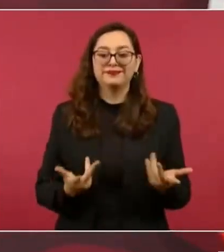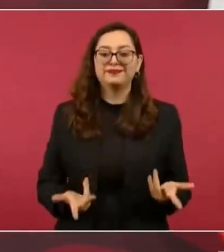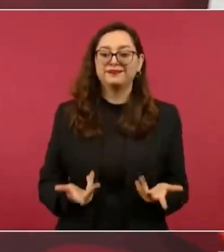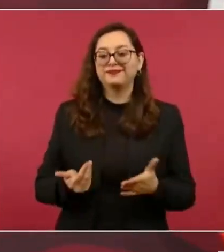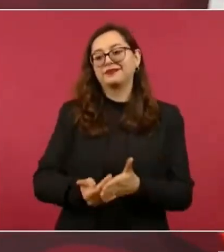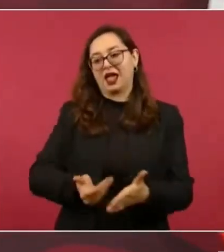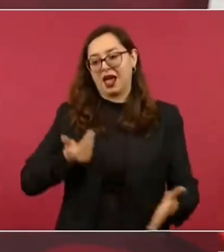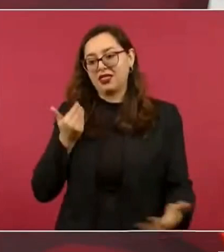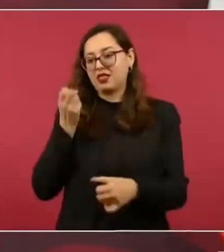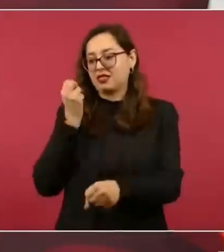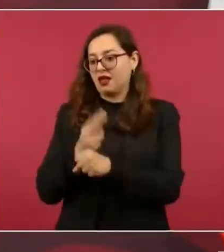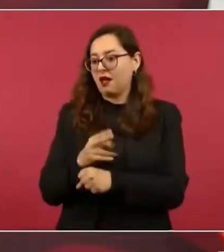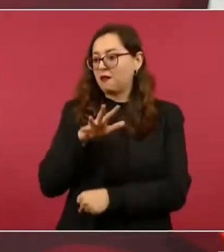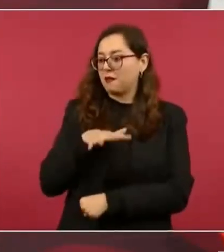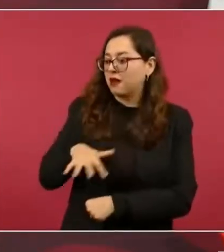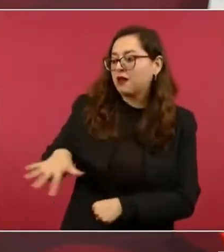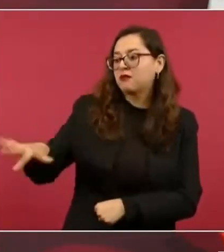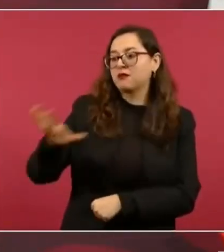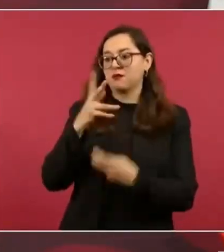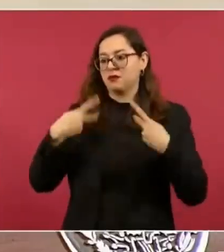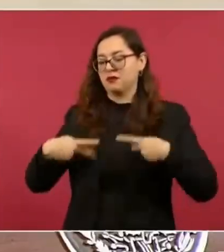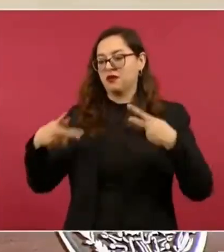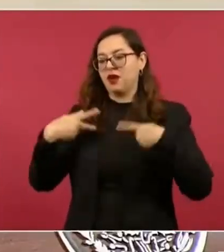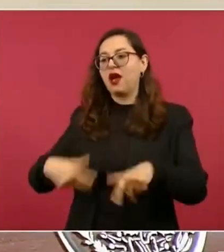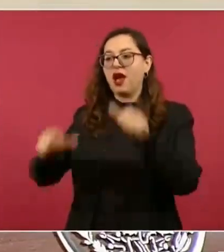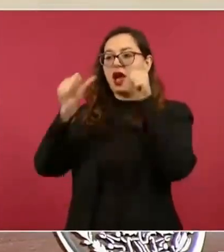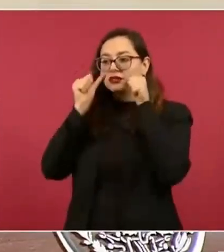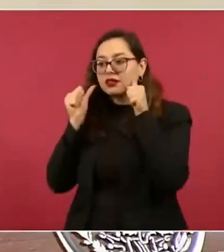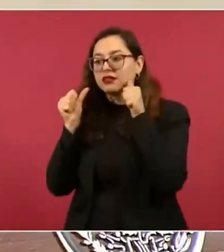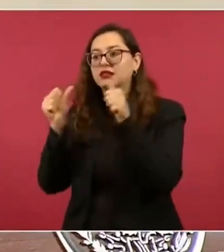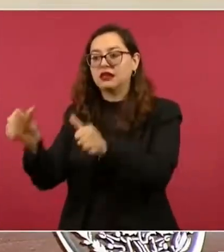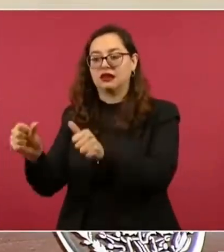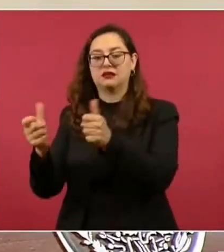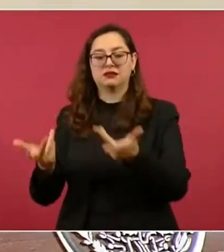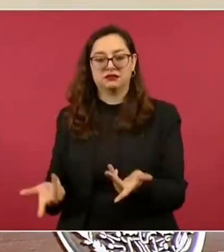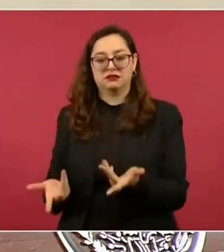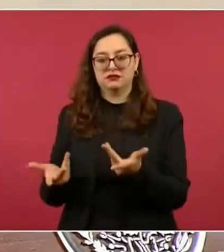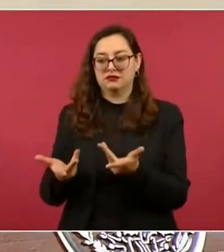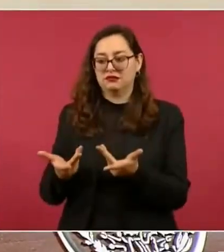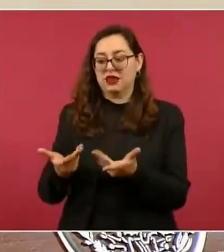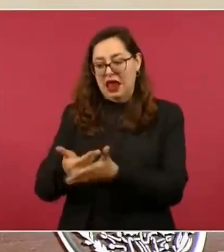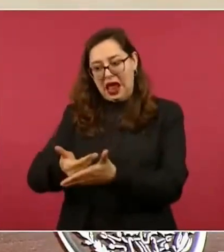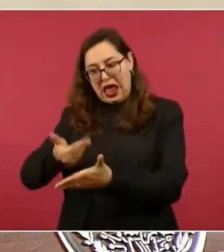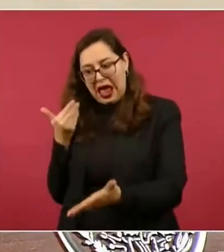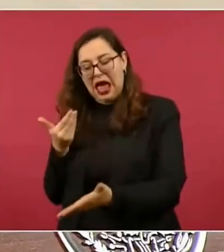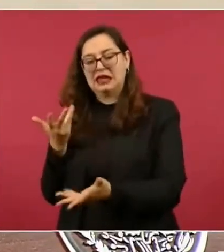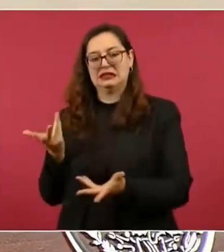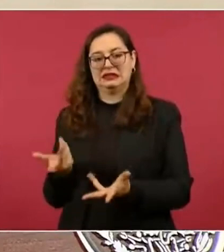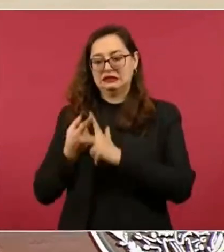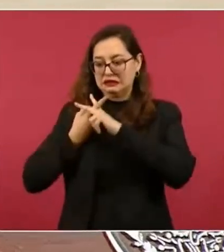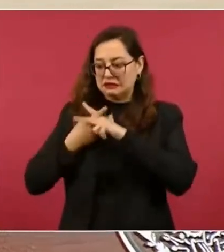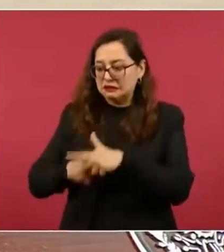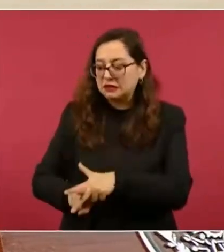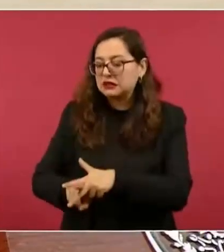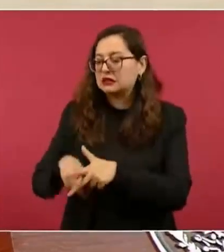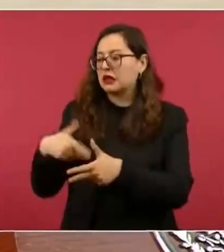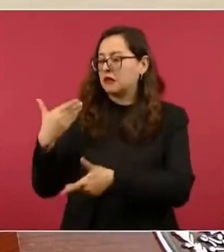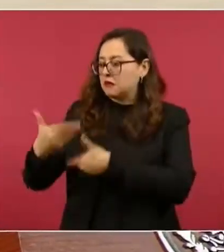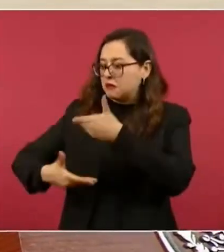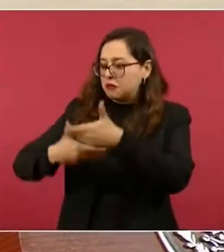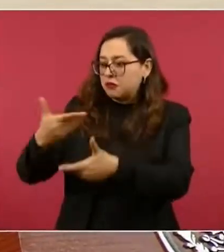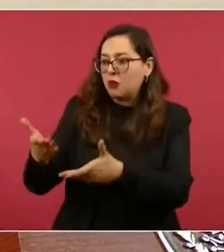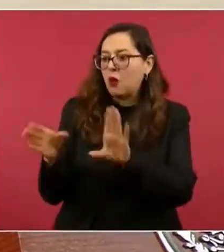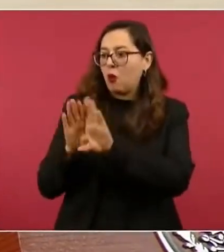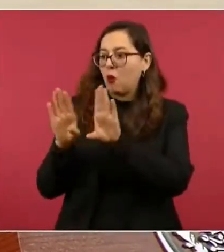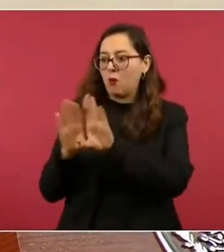causas que originan, atender los problemas, atender a